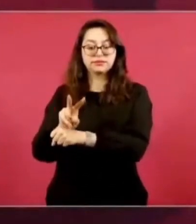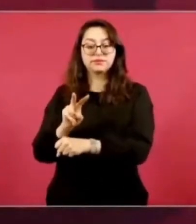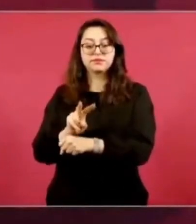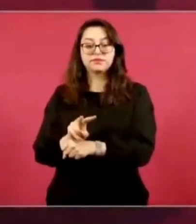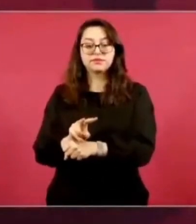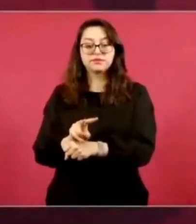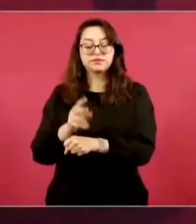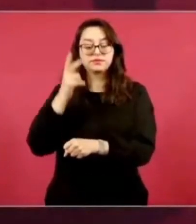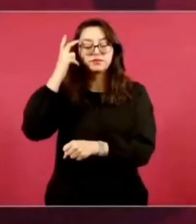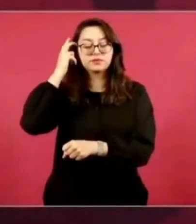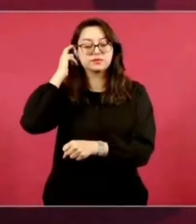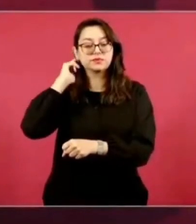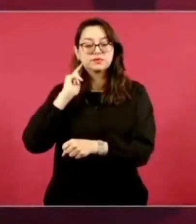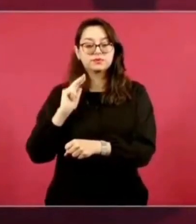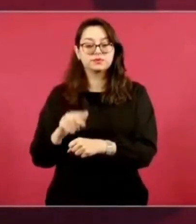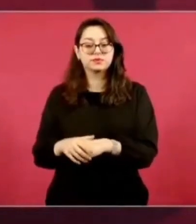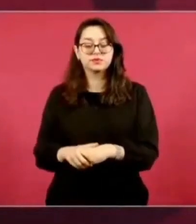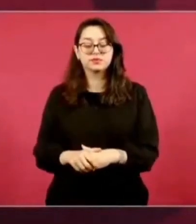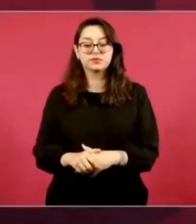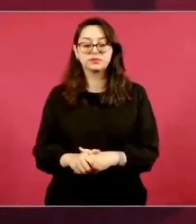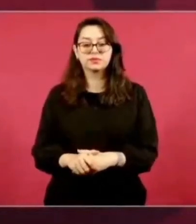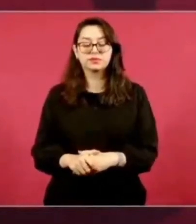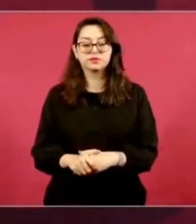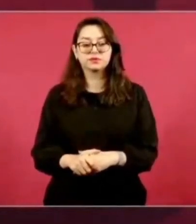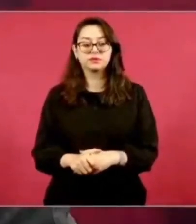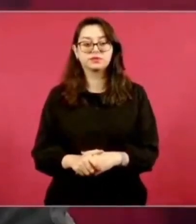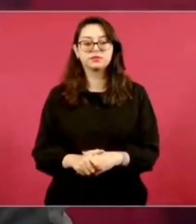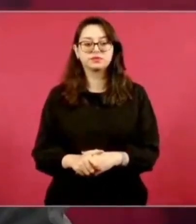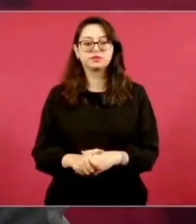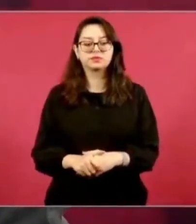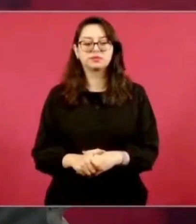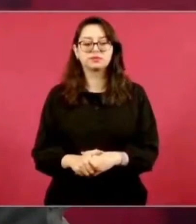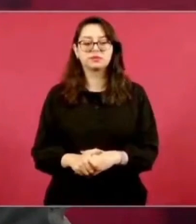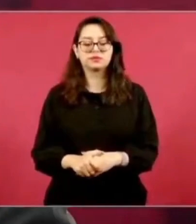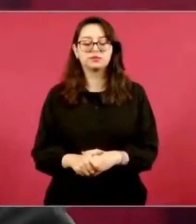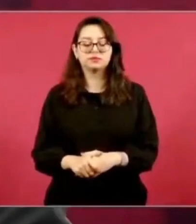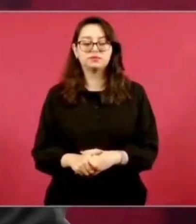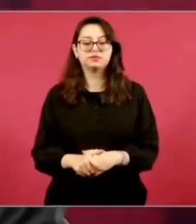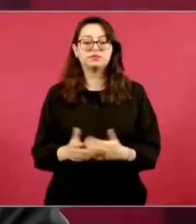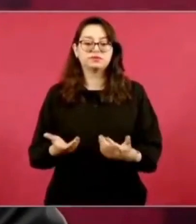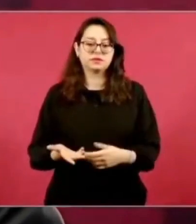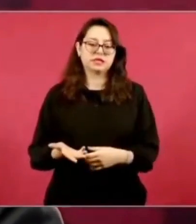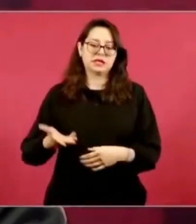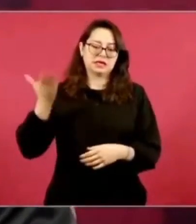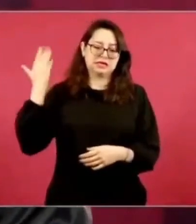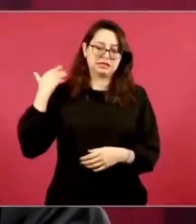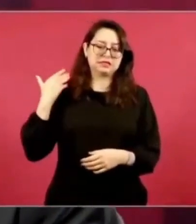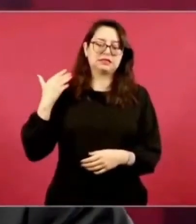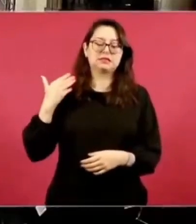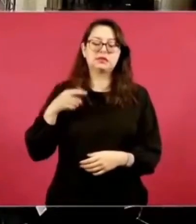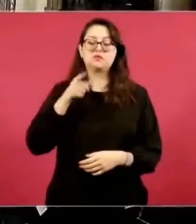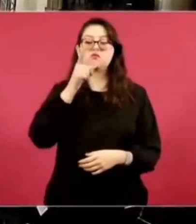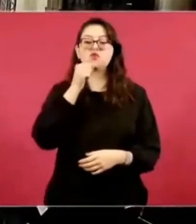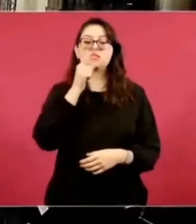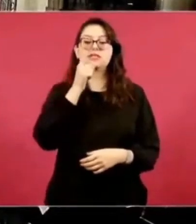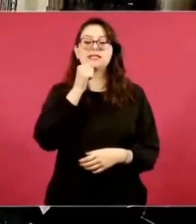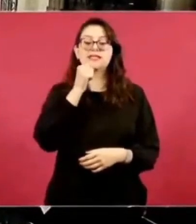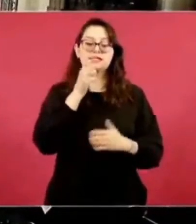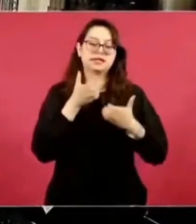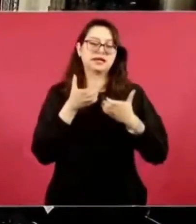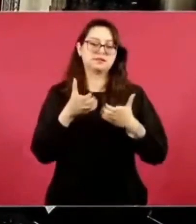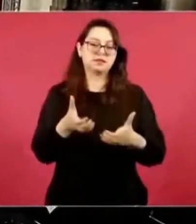La anterior policía de Camino, que ahora pertenece a la Guardia Nacional,